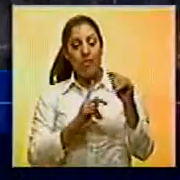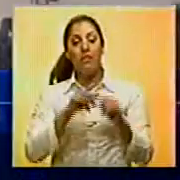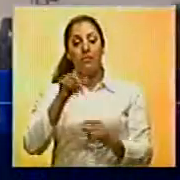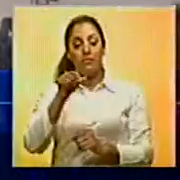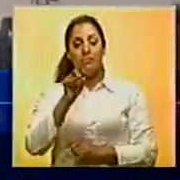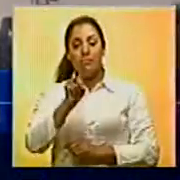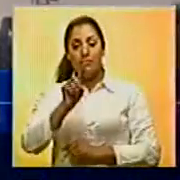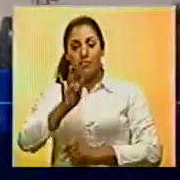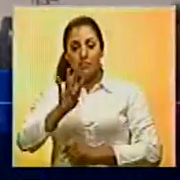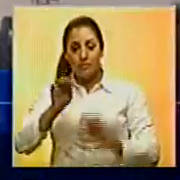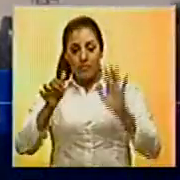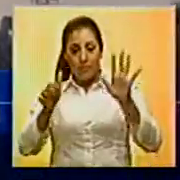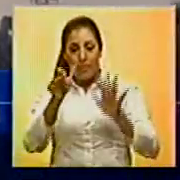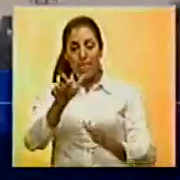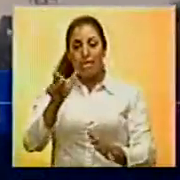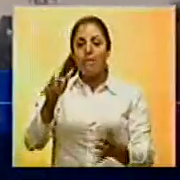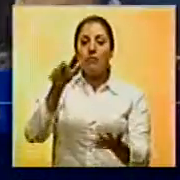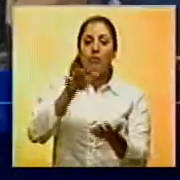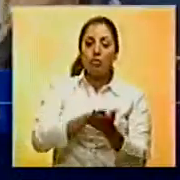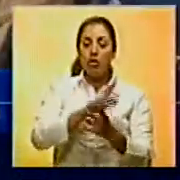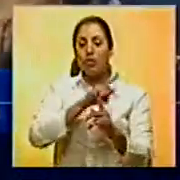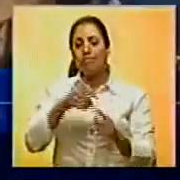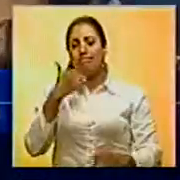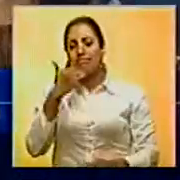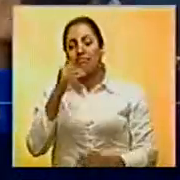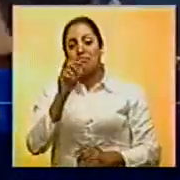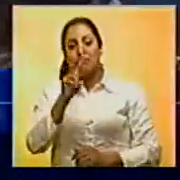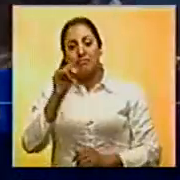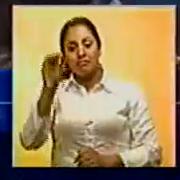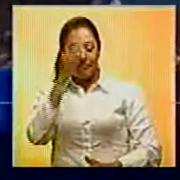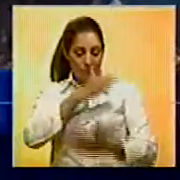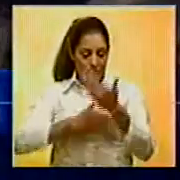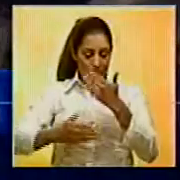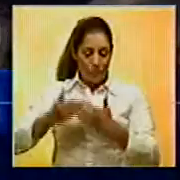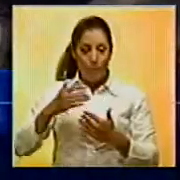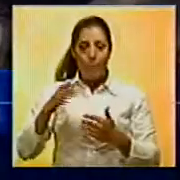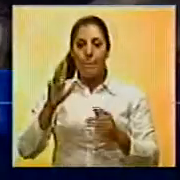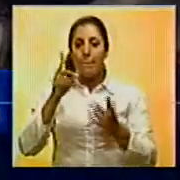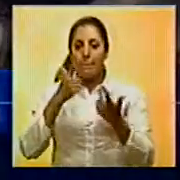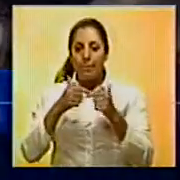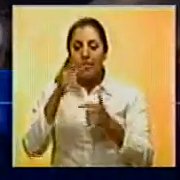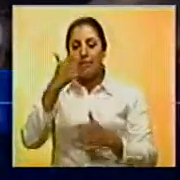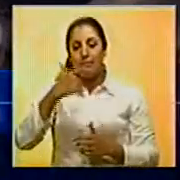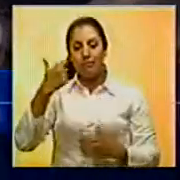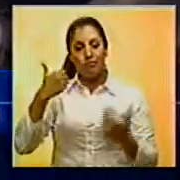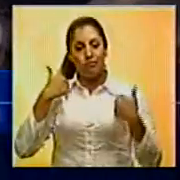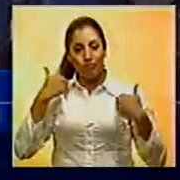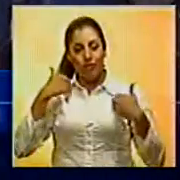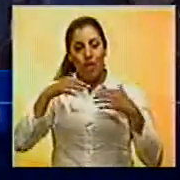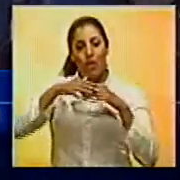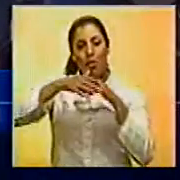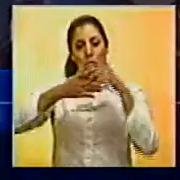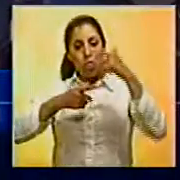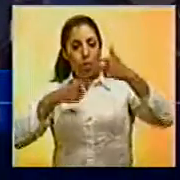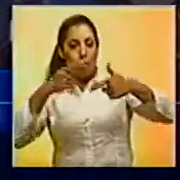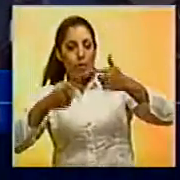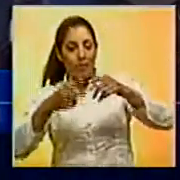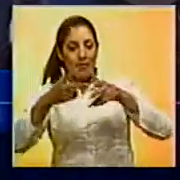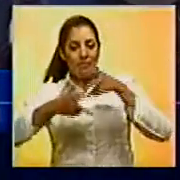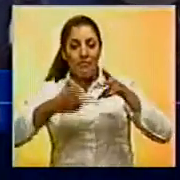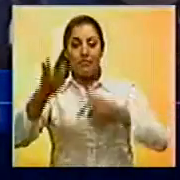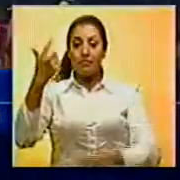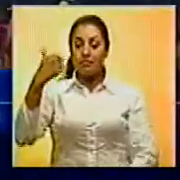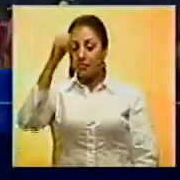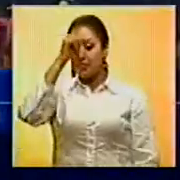A 146 fallecidos y cerca de 200 heridos subió el balance de víctimas tras el descarreglamiento de un tren el